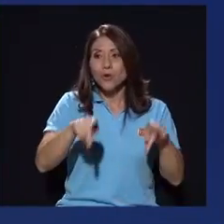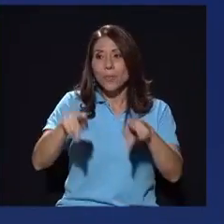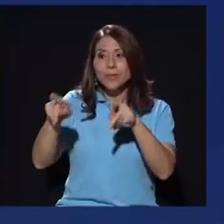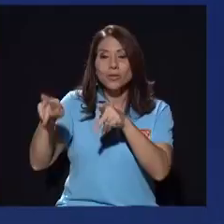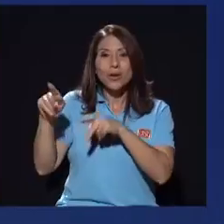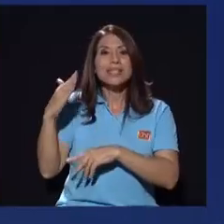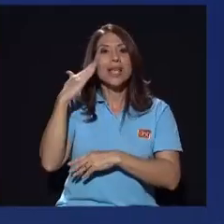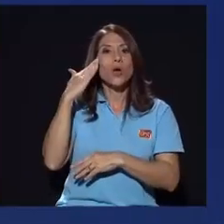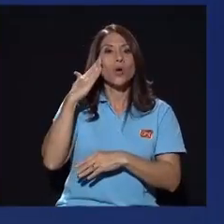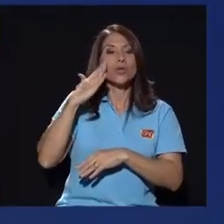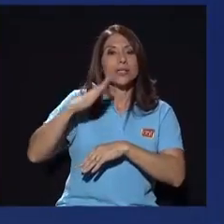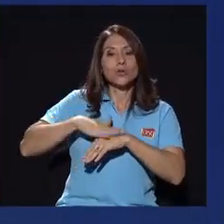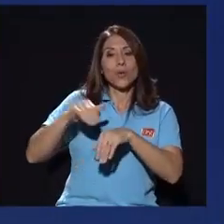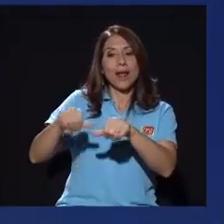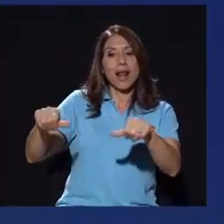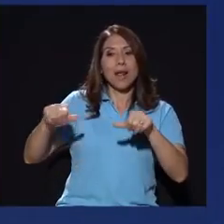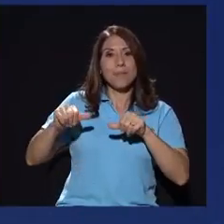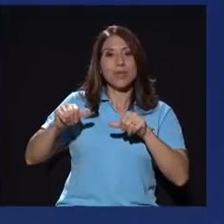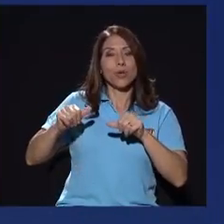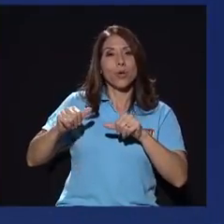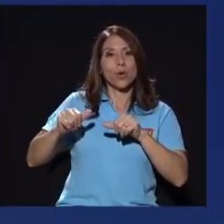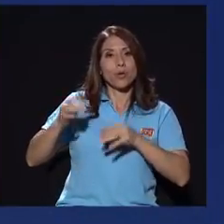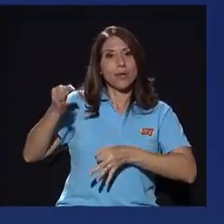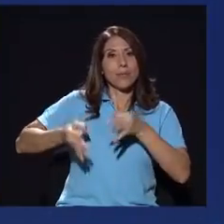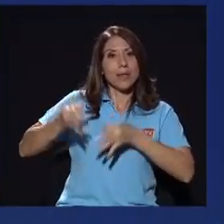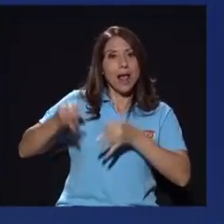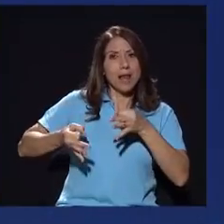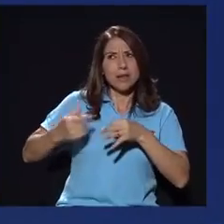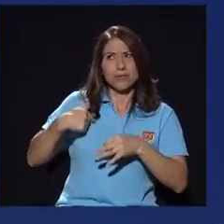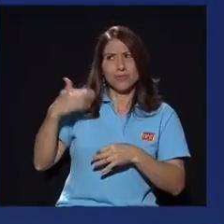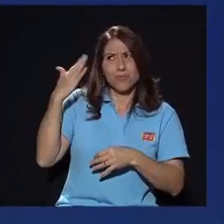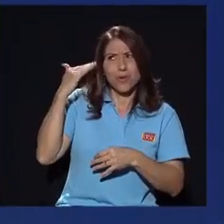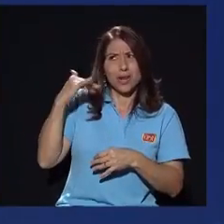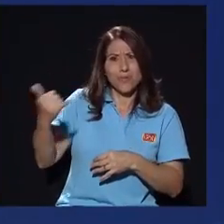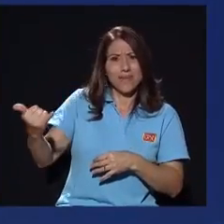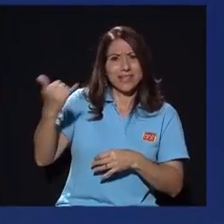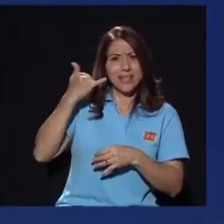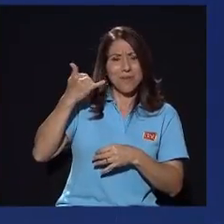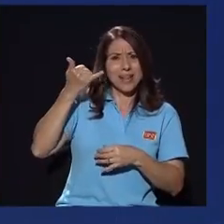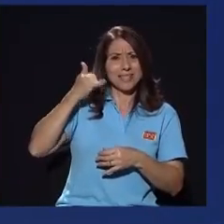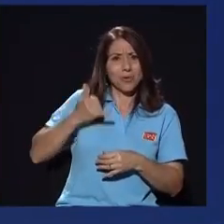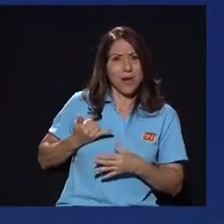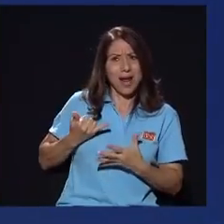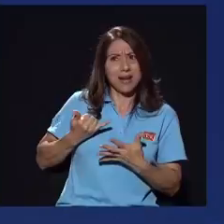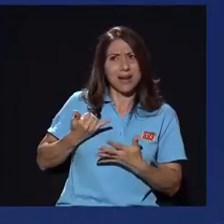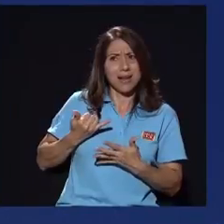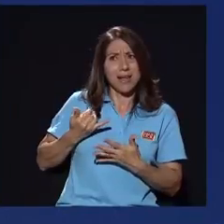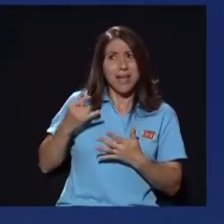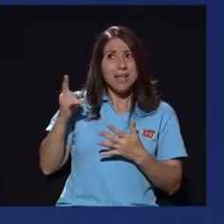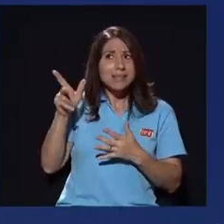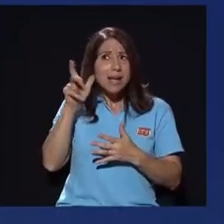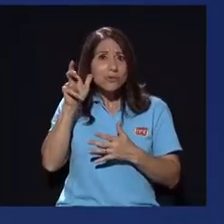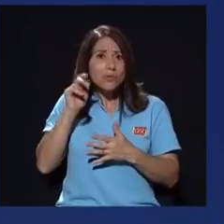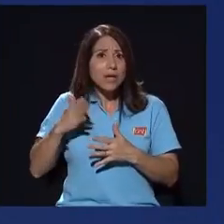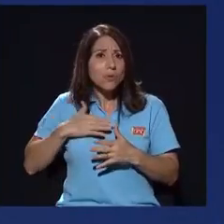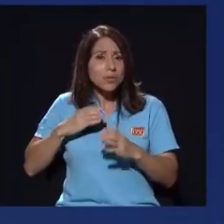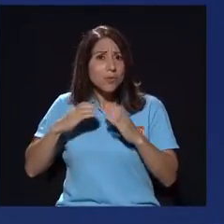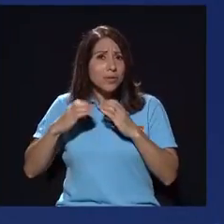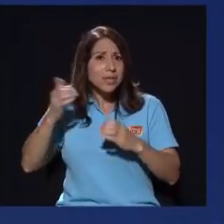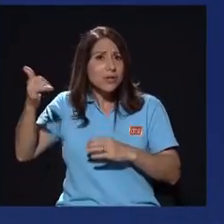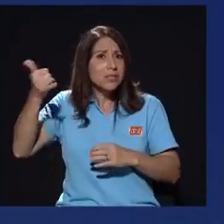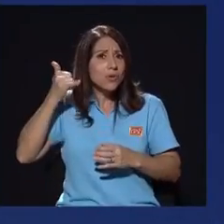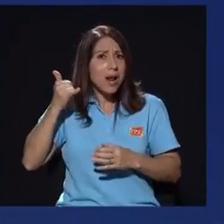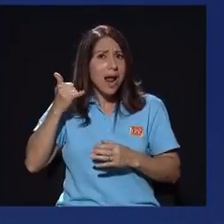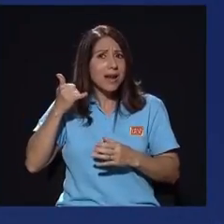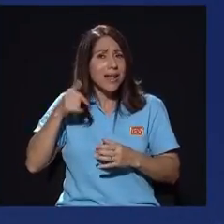penal entonces yo digo por qué no me vas a llamar a mi celular estoy intervenida yo que si así fuese sería gravísimo y cómo habría una